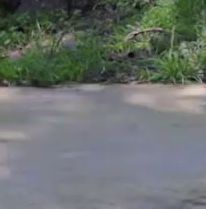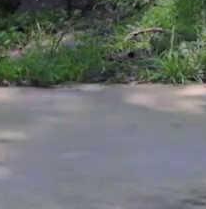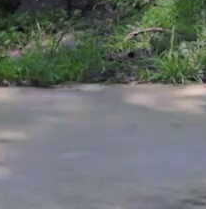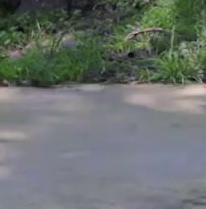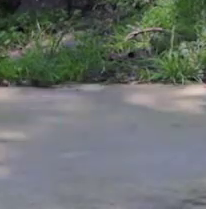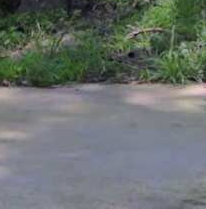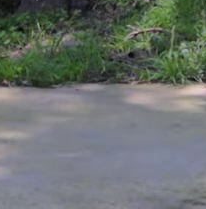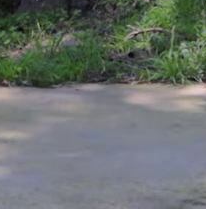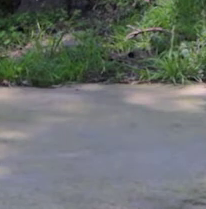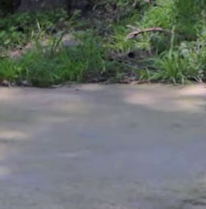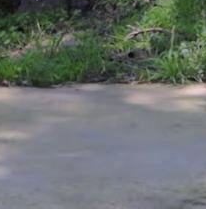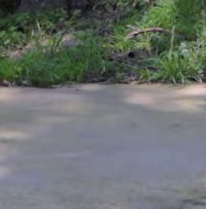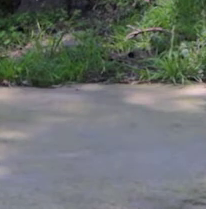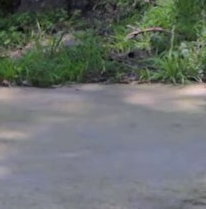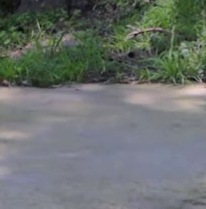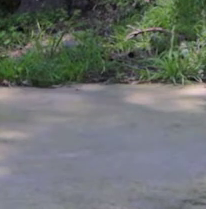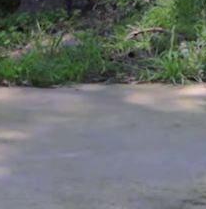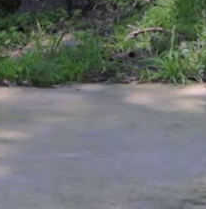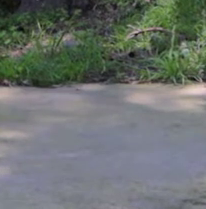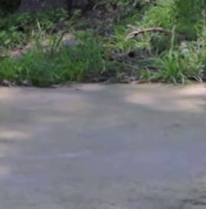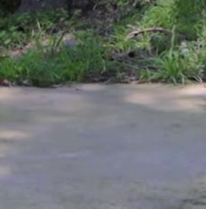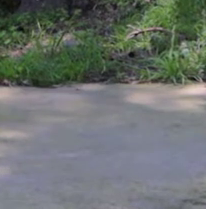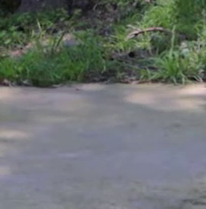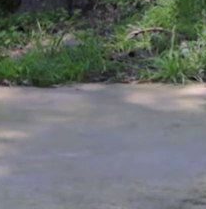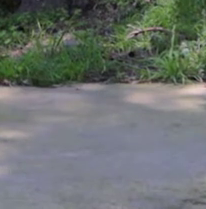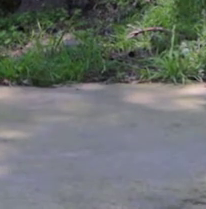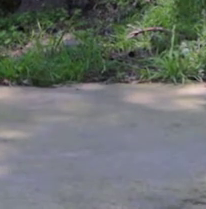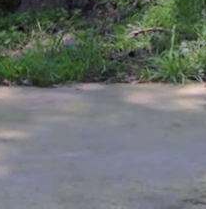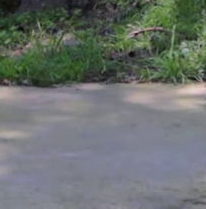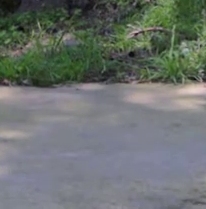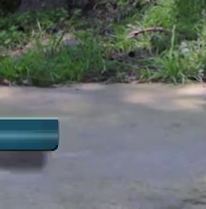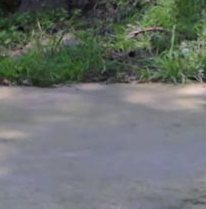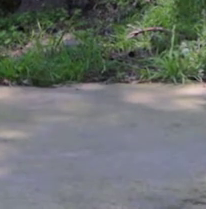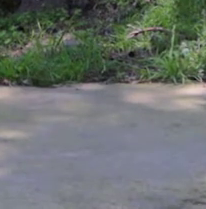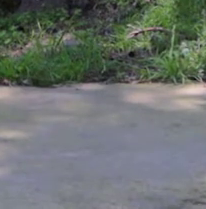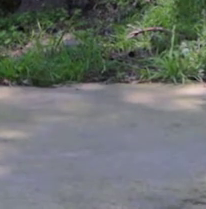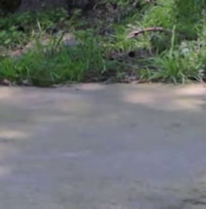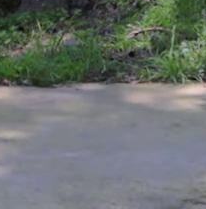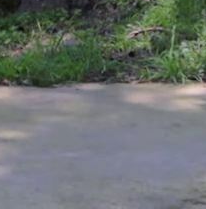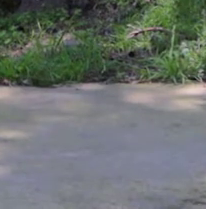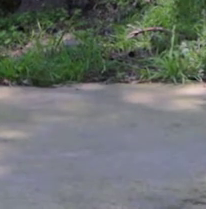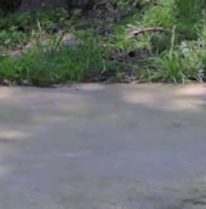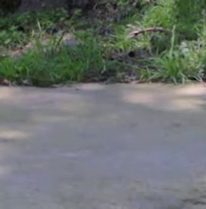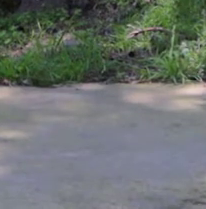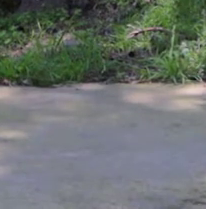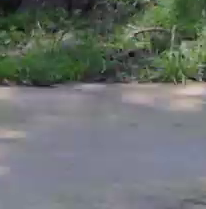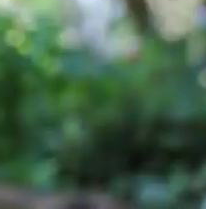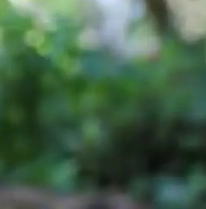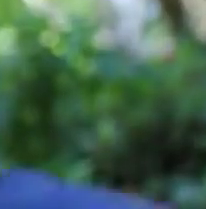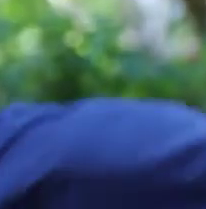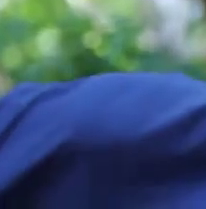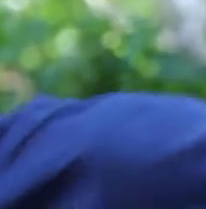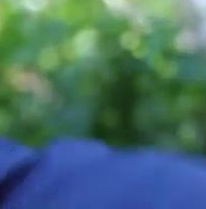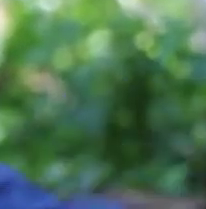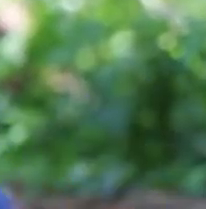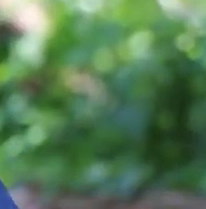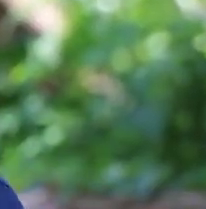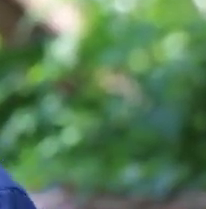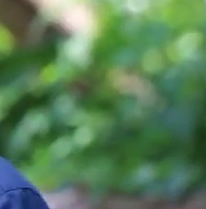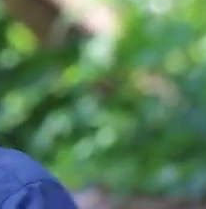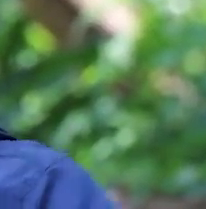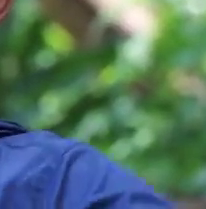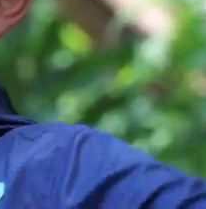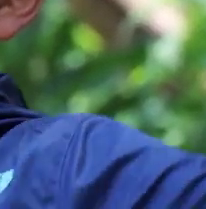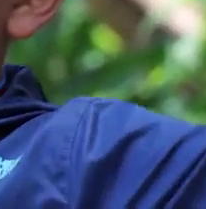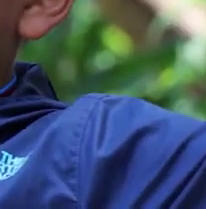Exacto. Ahí. Con fuerza. Respiramos. Bajamos. Arriba, abajo. Arriba,